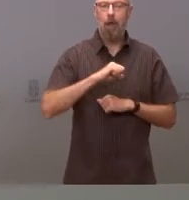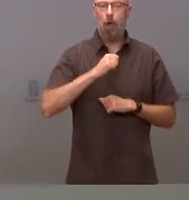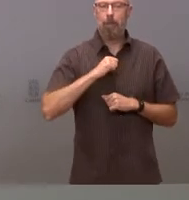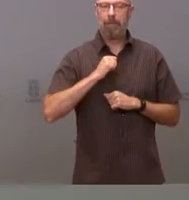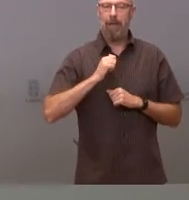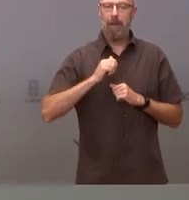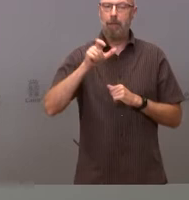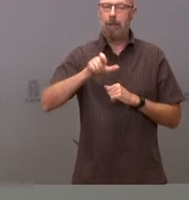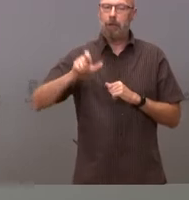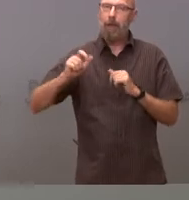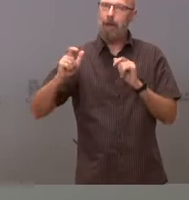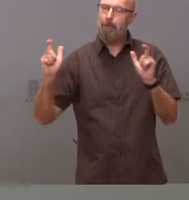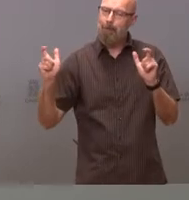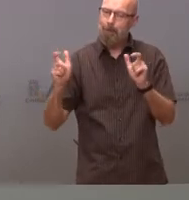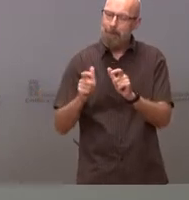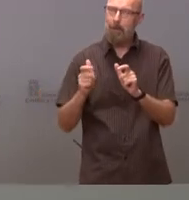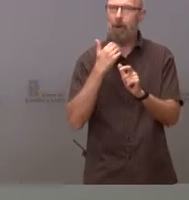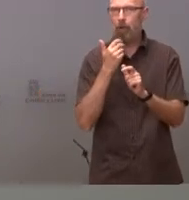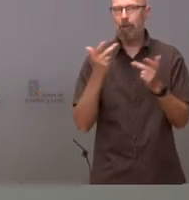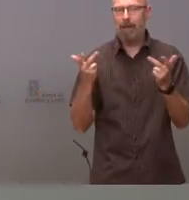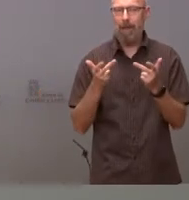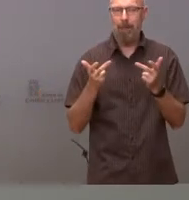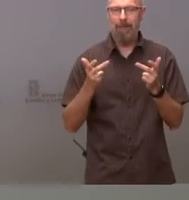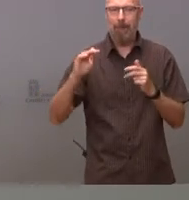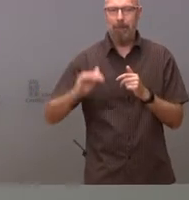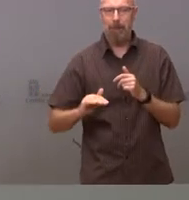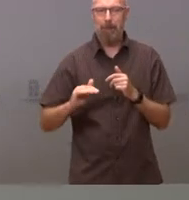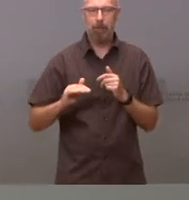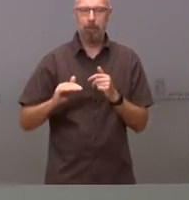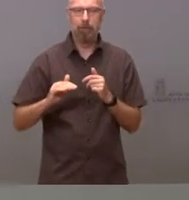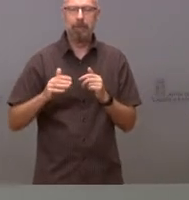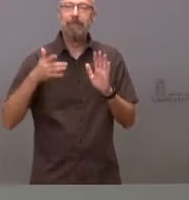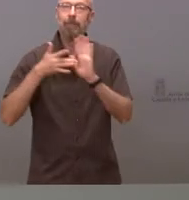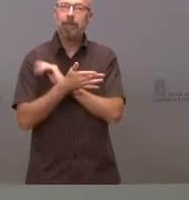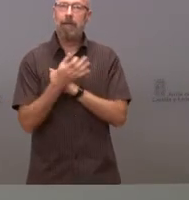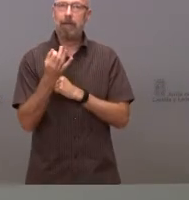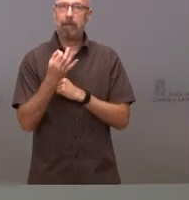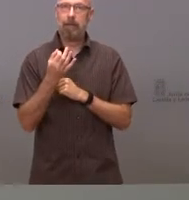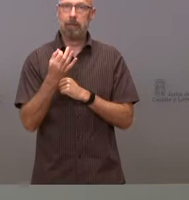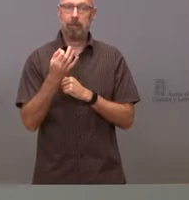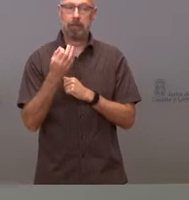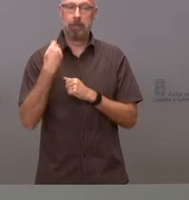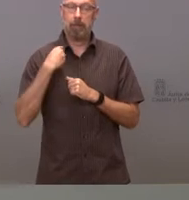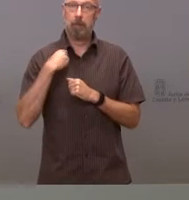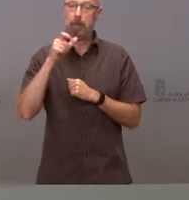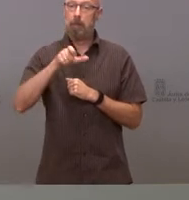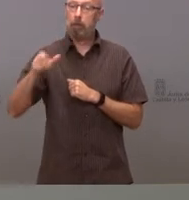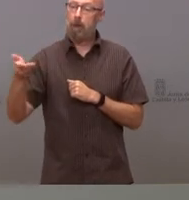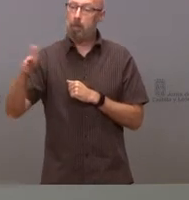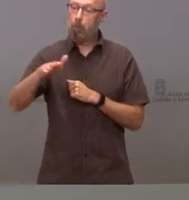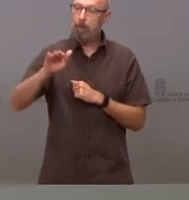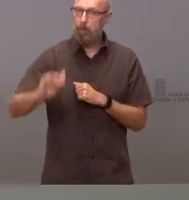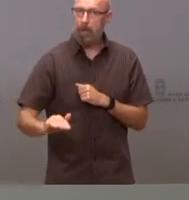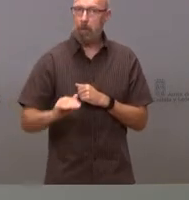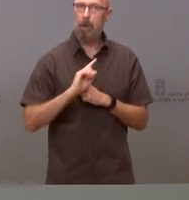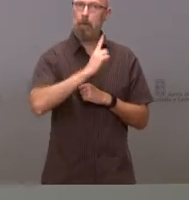de gravedad de la enfermedad. Y esto se evidencia también en una caída de la letalidad. La letalidad de la primera ola fue del 5